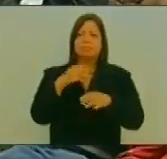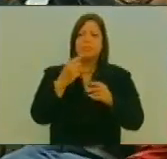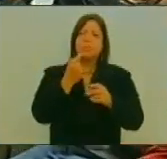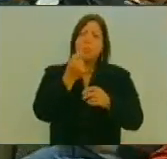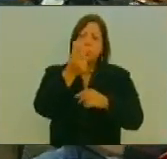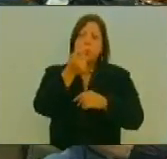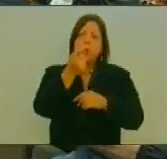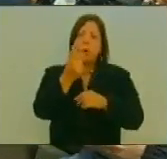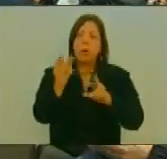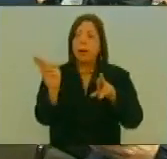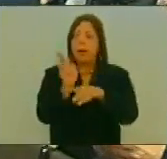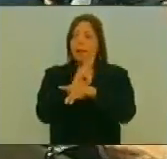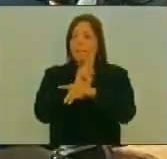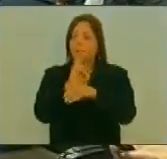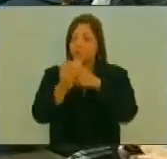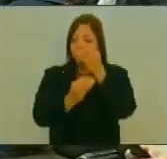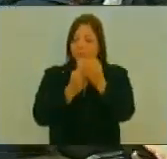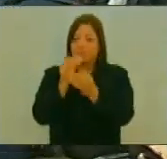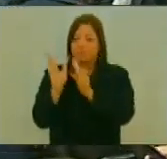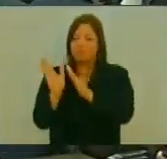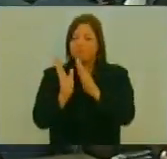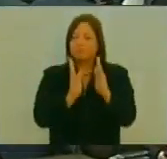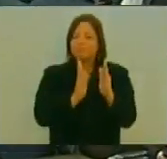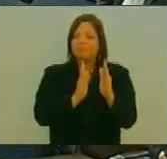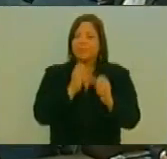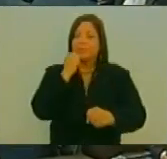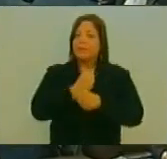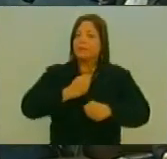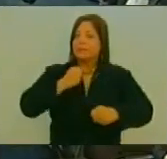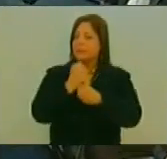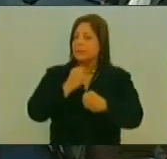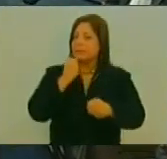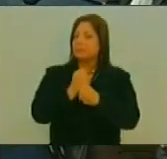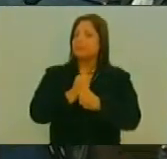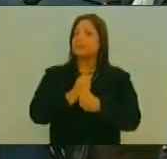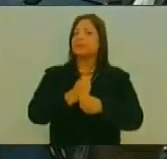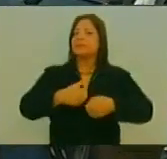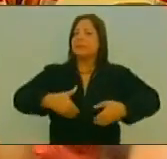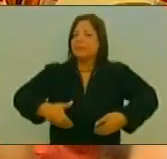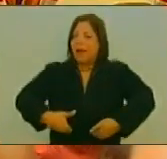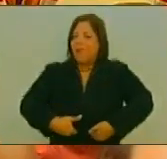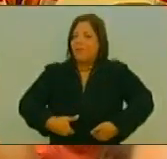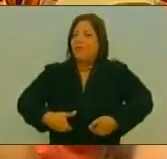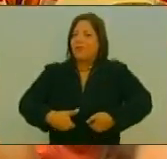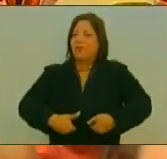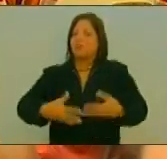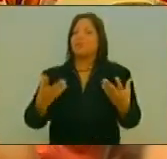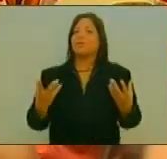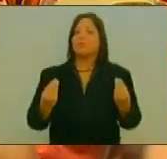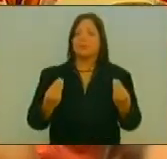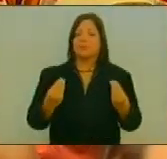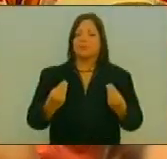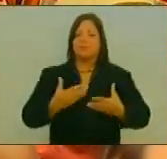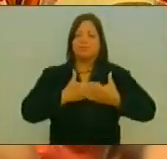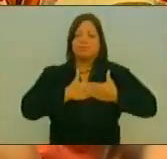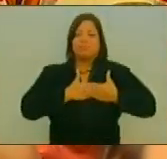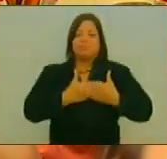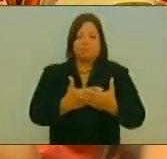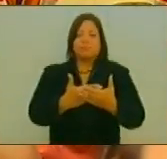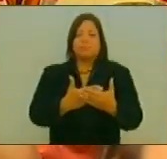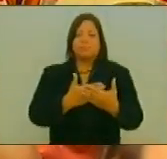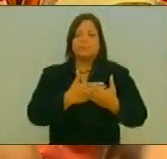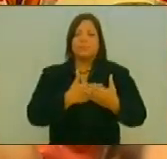Decirlo Pero Con Mucho Trabajo Mucha Dedicación Y Sobre Todo Esa Disposición